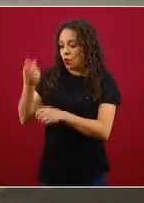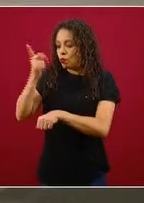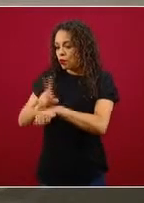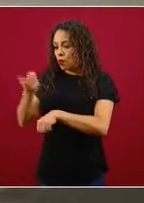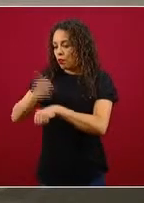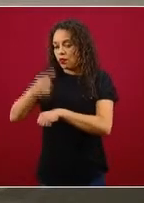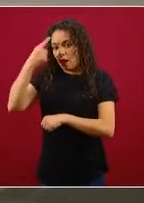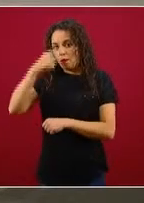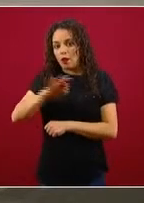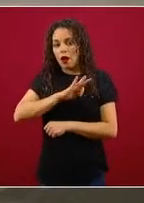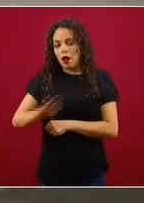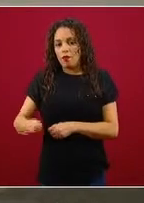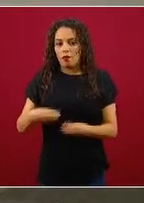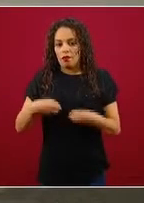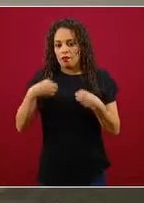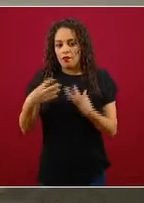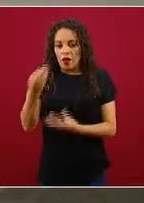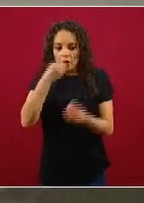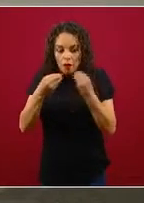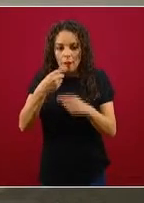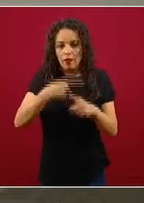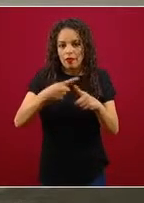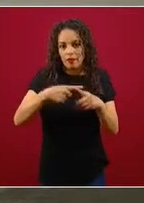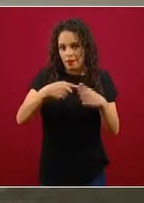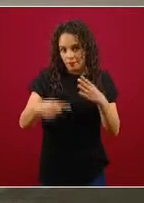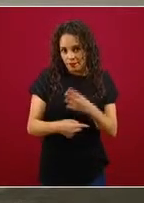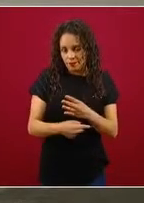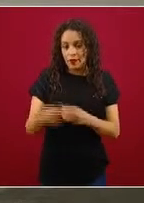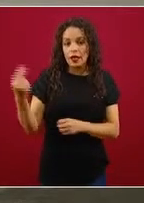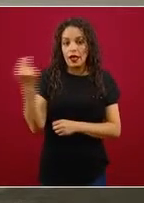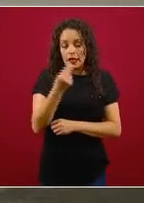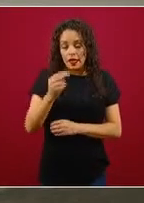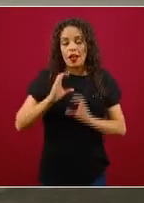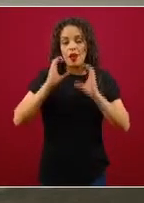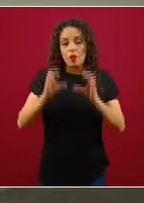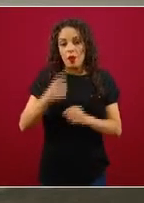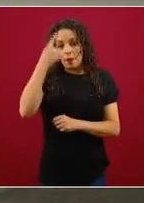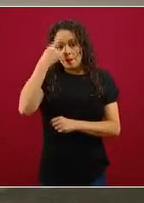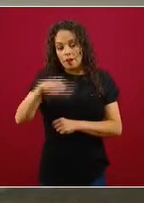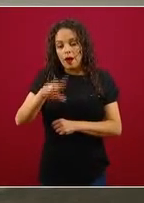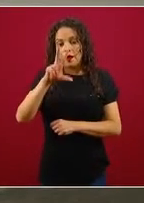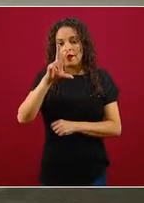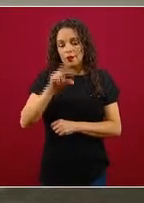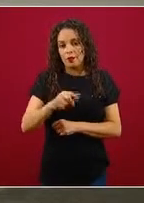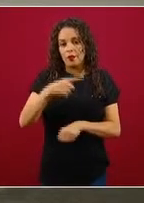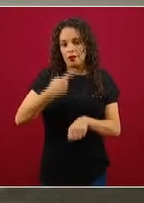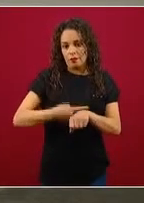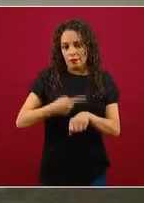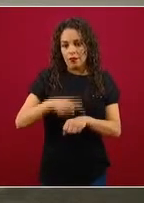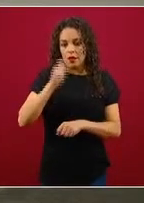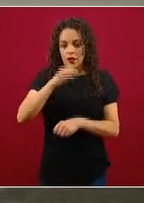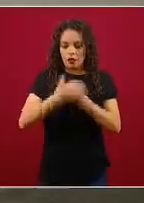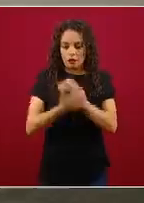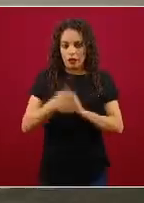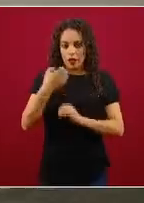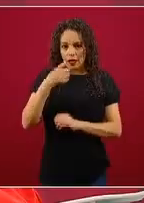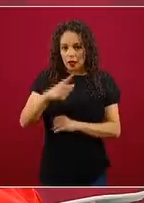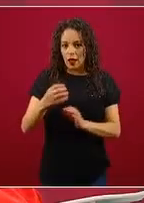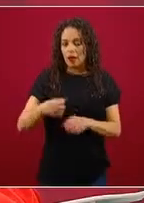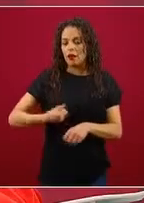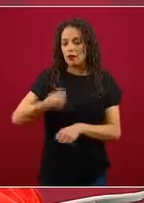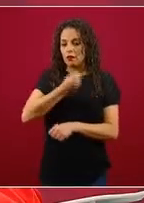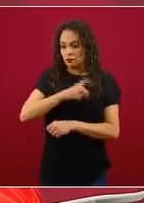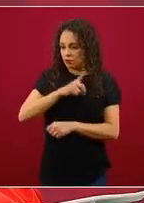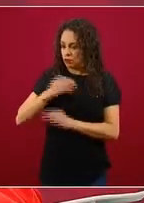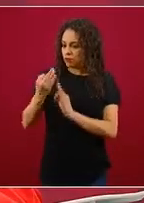entonces no arriesgarse. Usar lo que ya sabemos, el cubrebocas de manera correcta, el lavado de manos, el gel, la sana distancia, estornudo